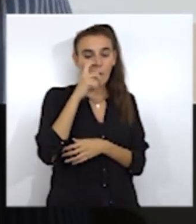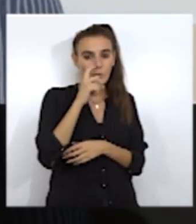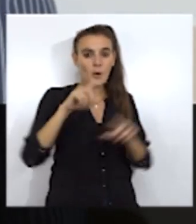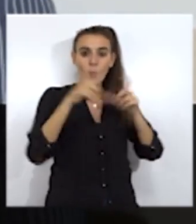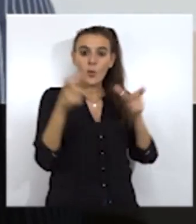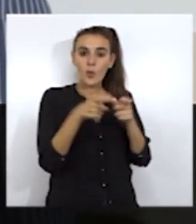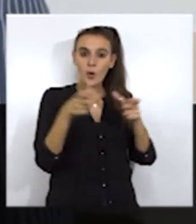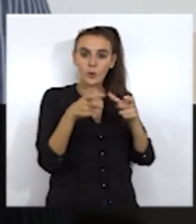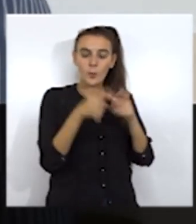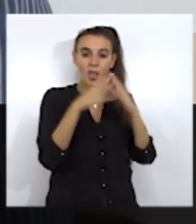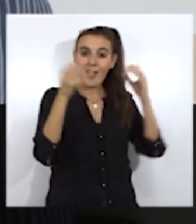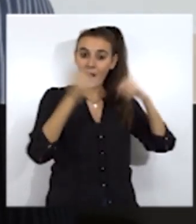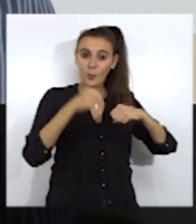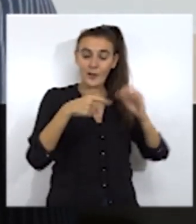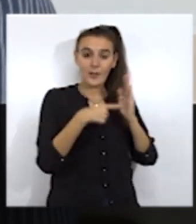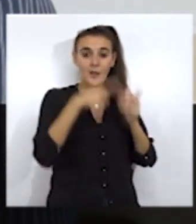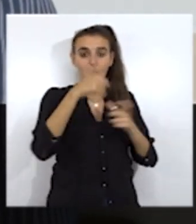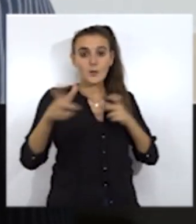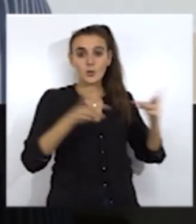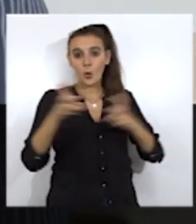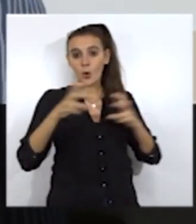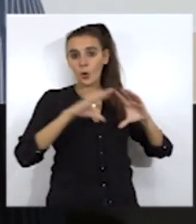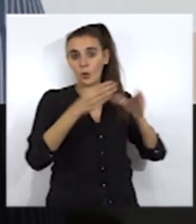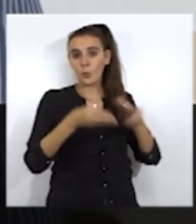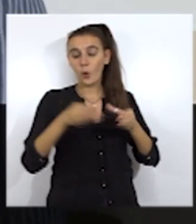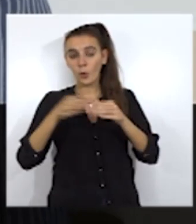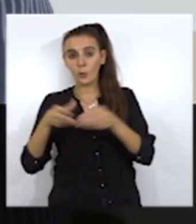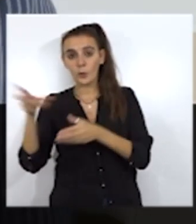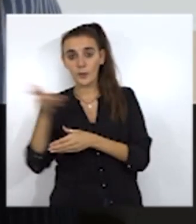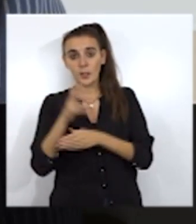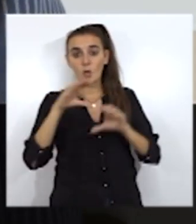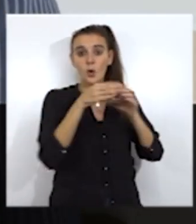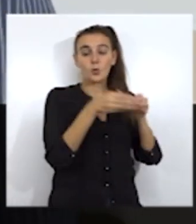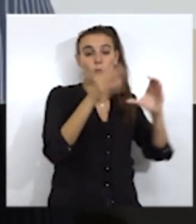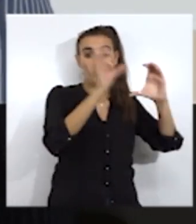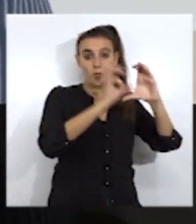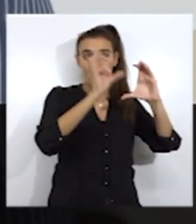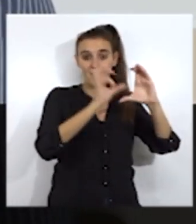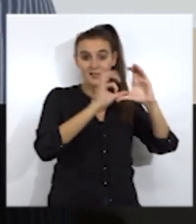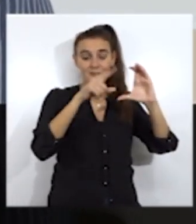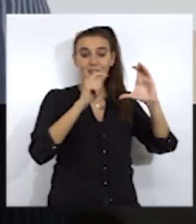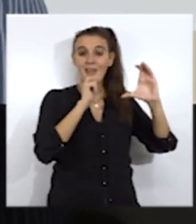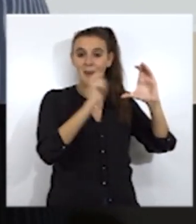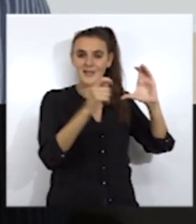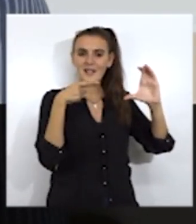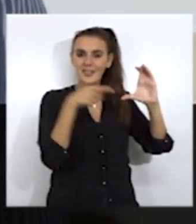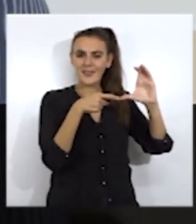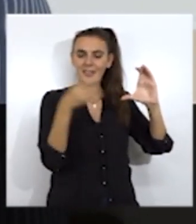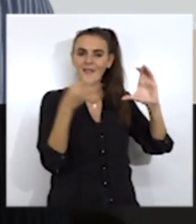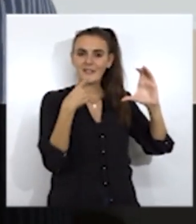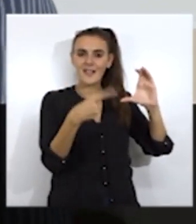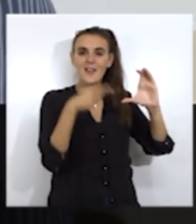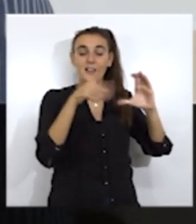del consorcio a la que no acuden algunos grupos y entonces el Grupo Ciudadanos manifiesta que entiende que se ha tomado un